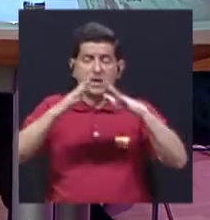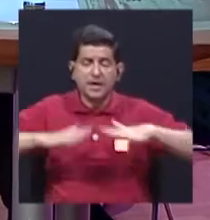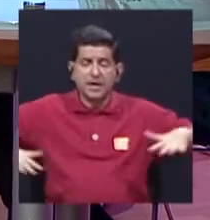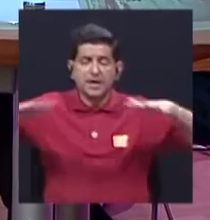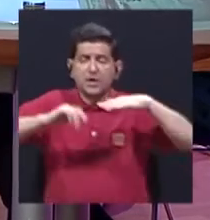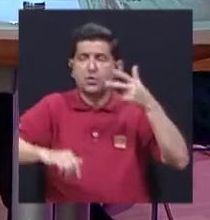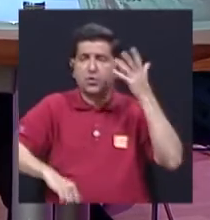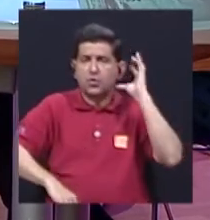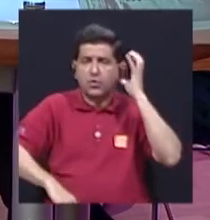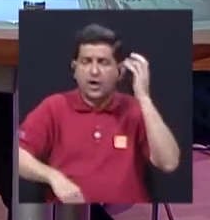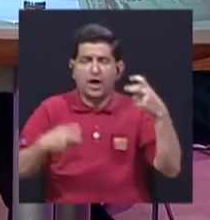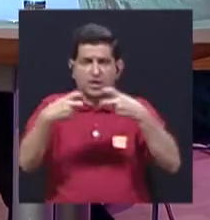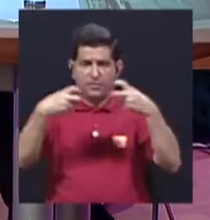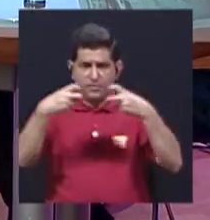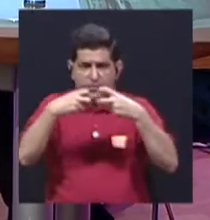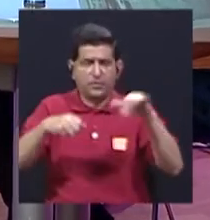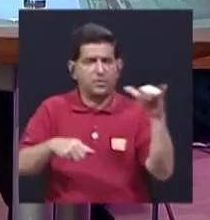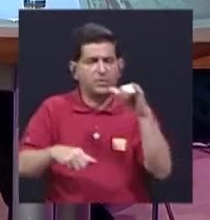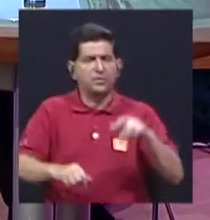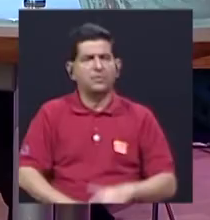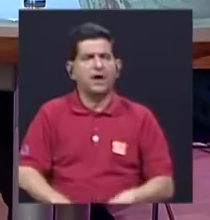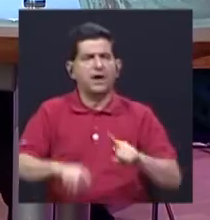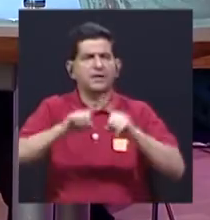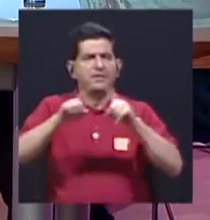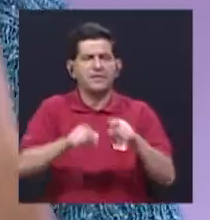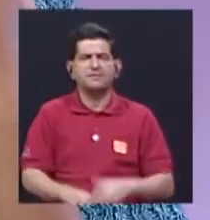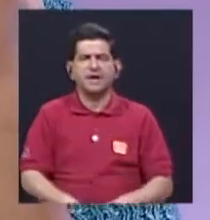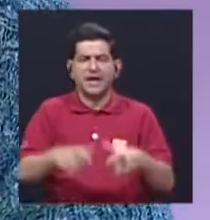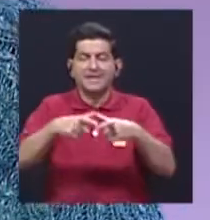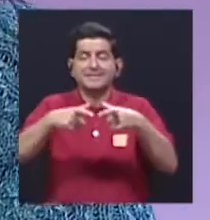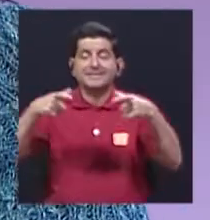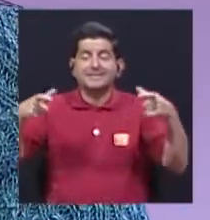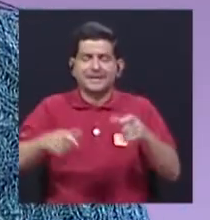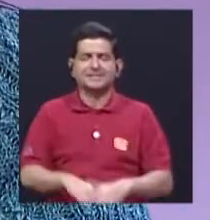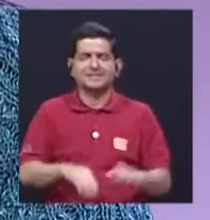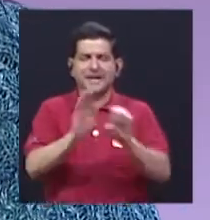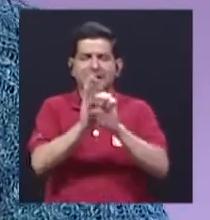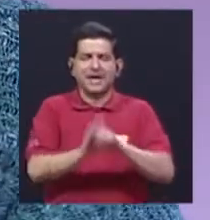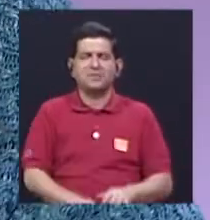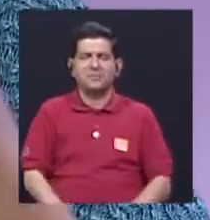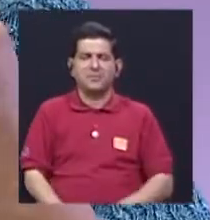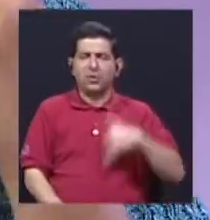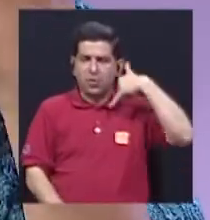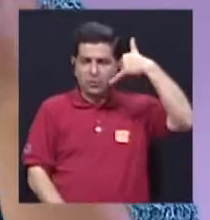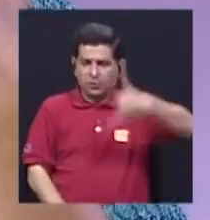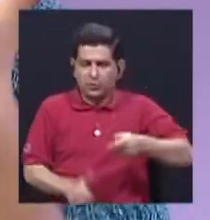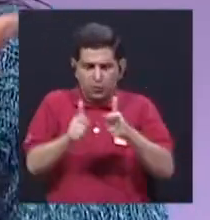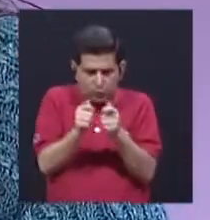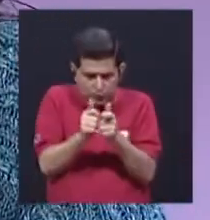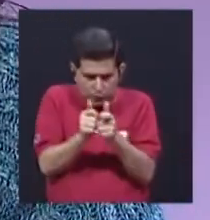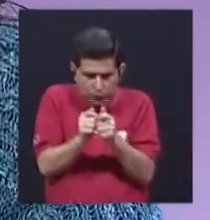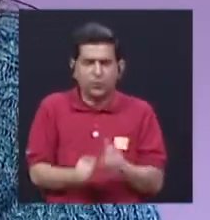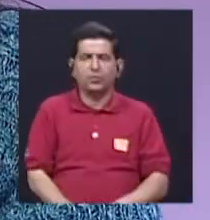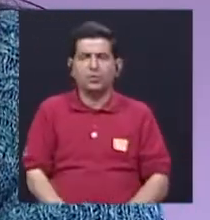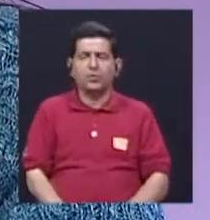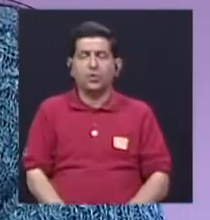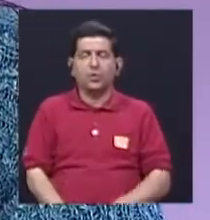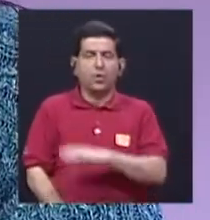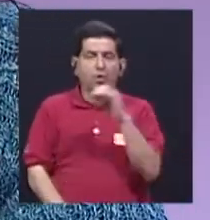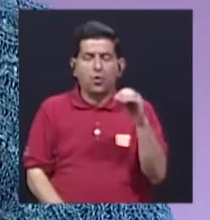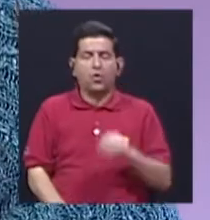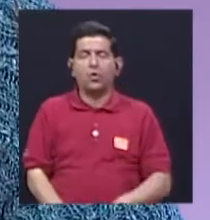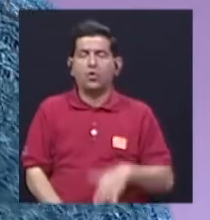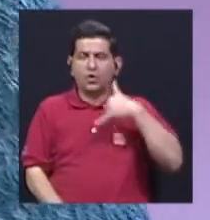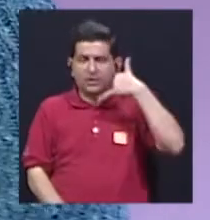radioeléctrico también carga otras señales, como la de la telefonía celular, como la de teléfonos inalámbricos de